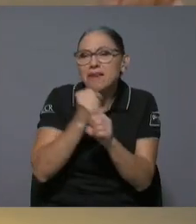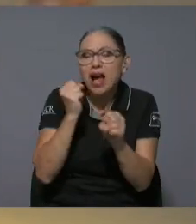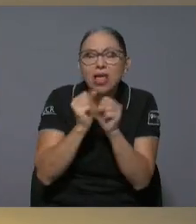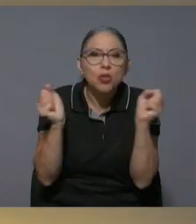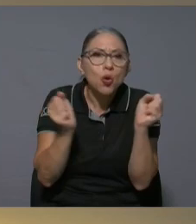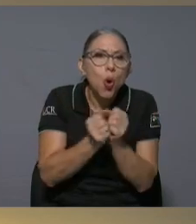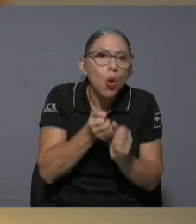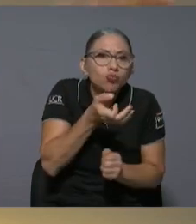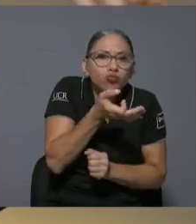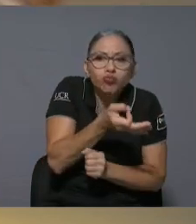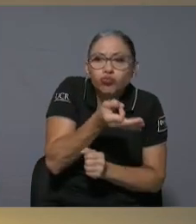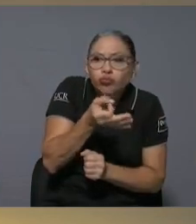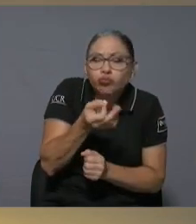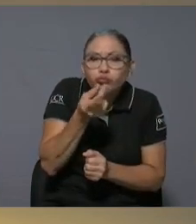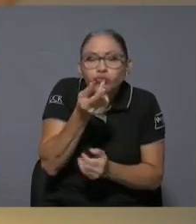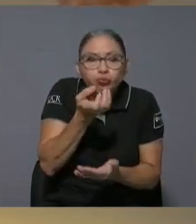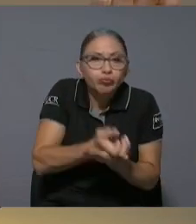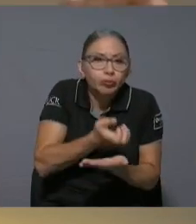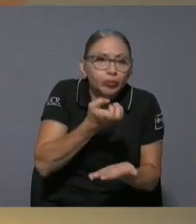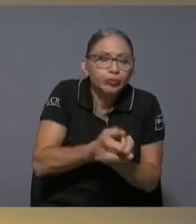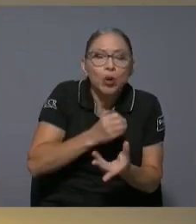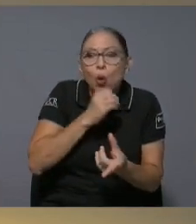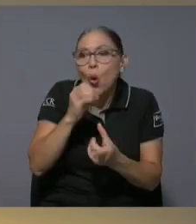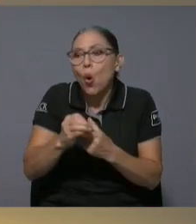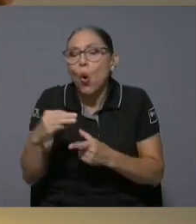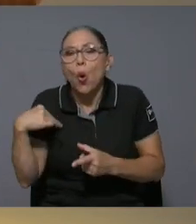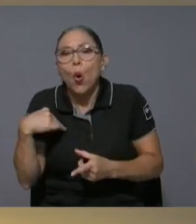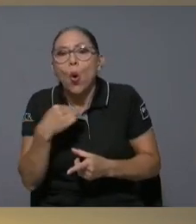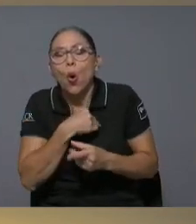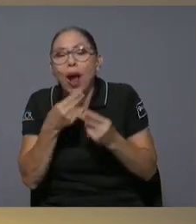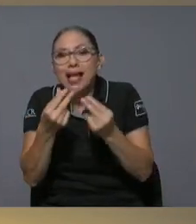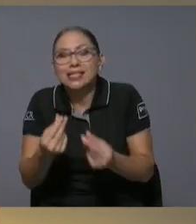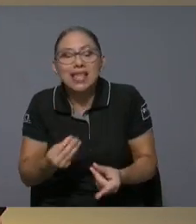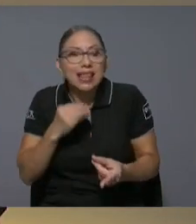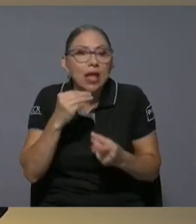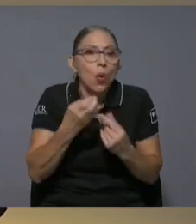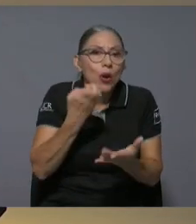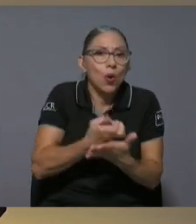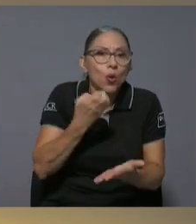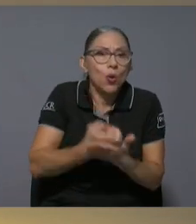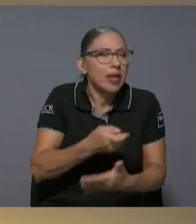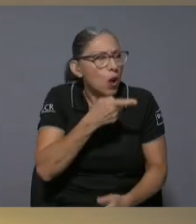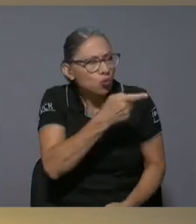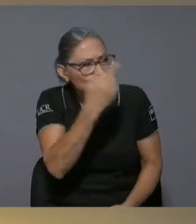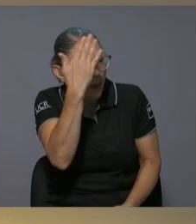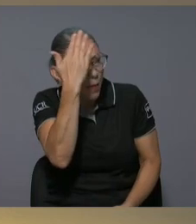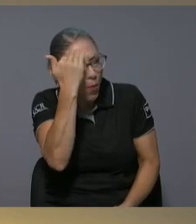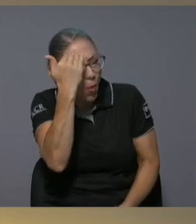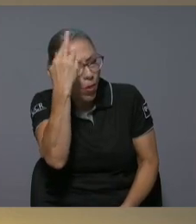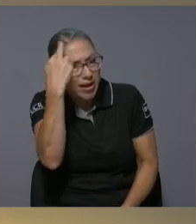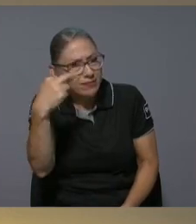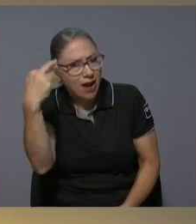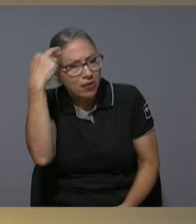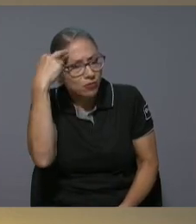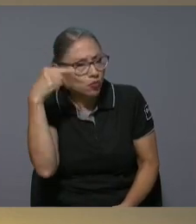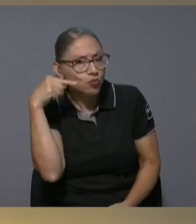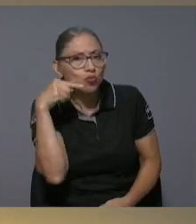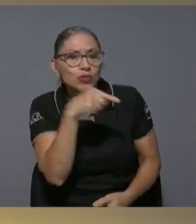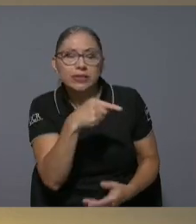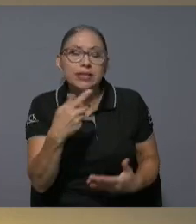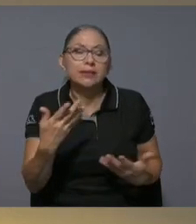de hacienda o economía o que lo llevó a a ser un